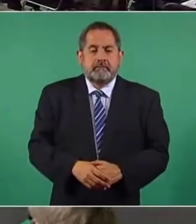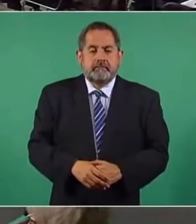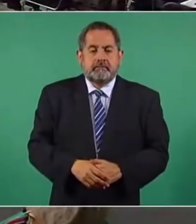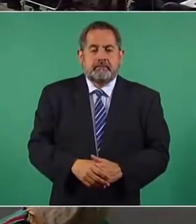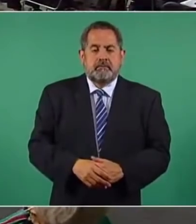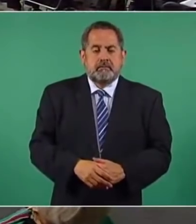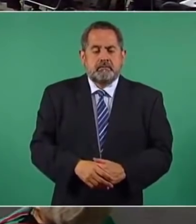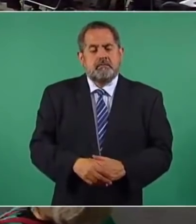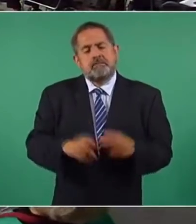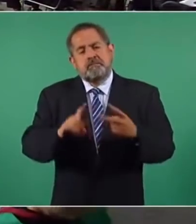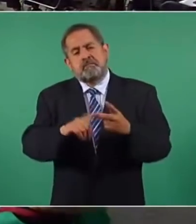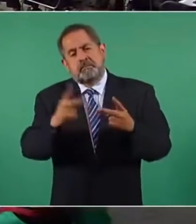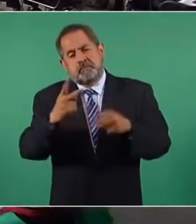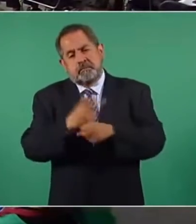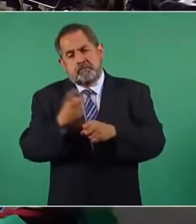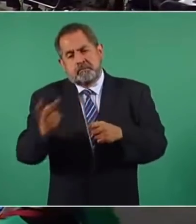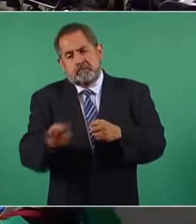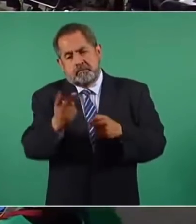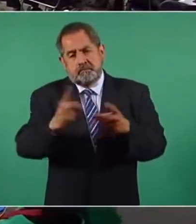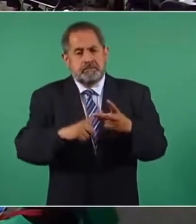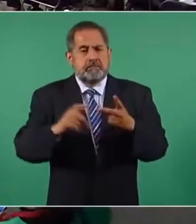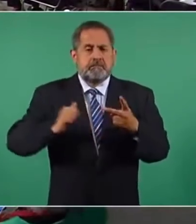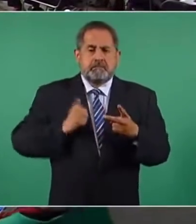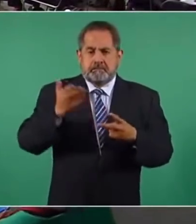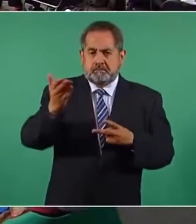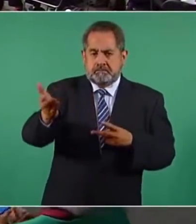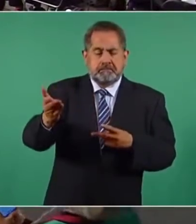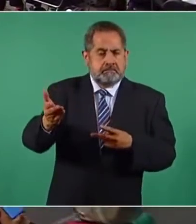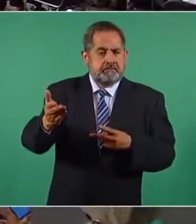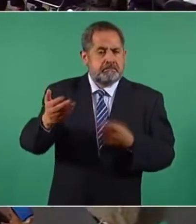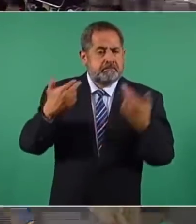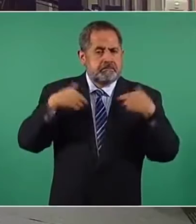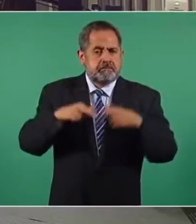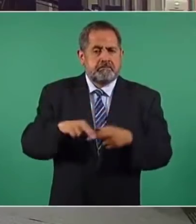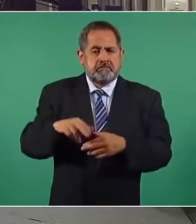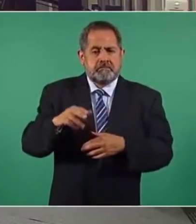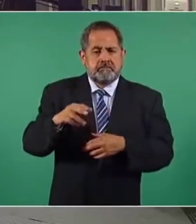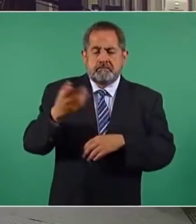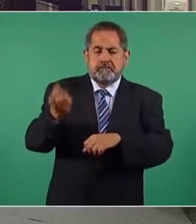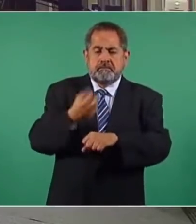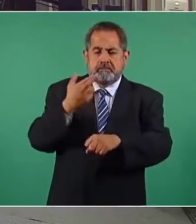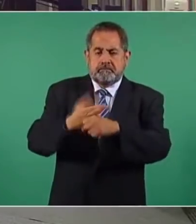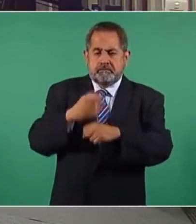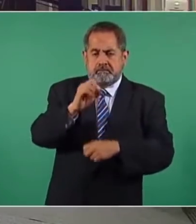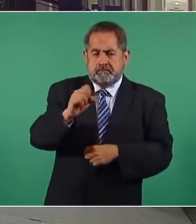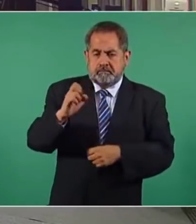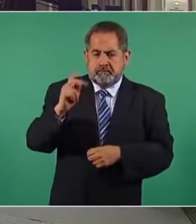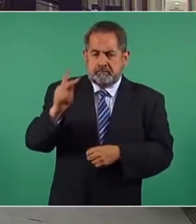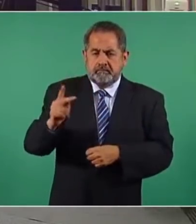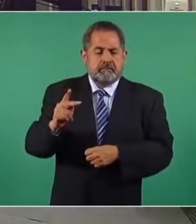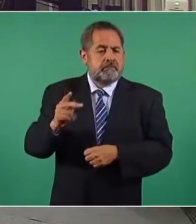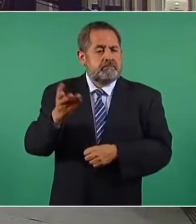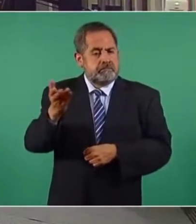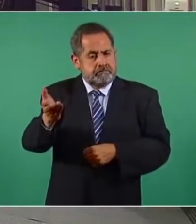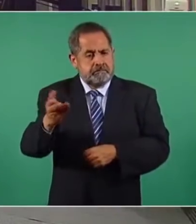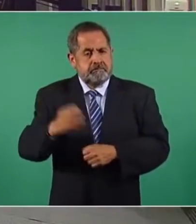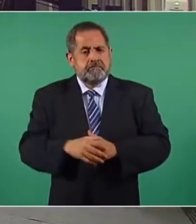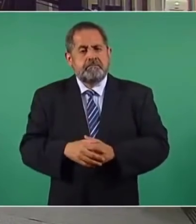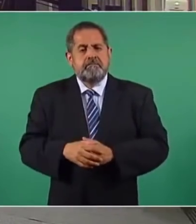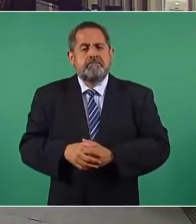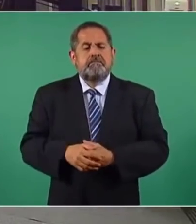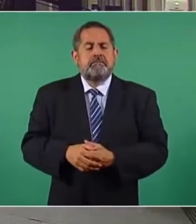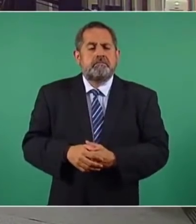Una segunda pregunta y aprovechando que aquí está la maestra, la secretaria de Educación. Fíjese